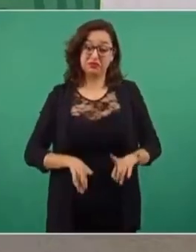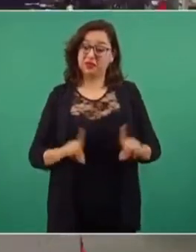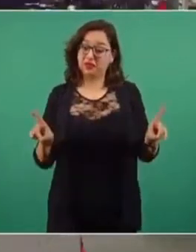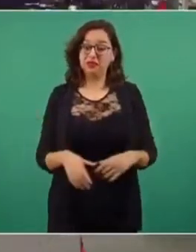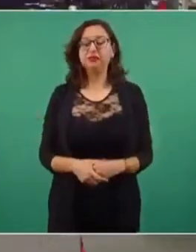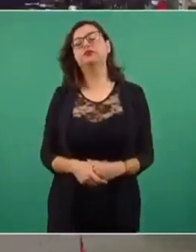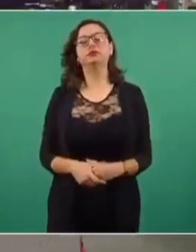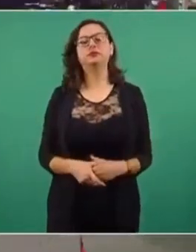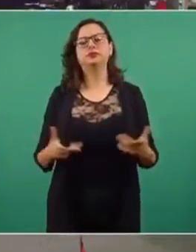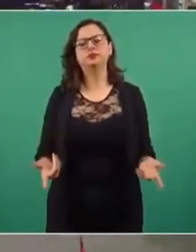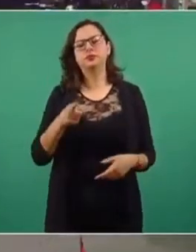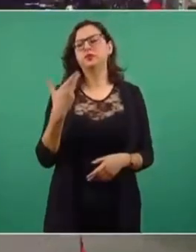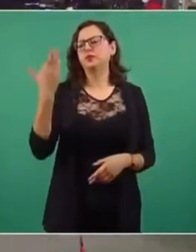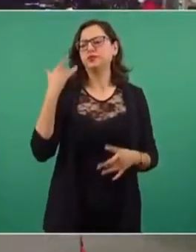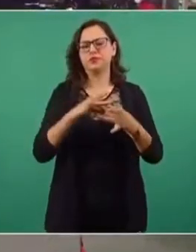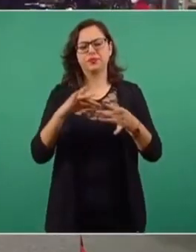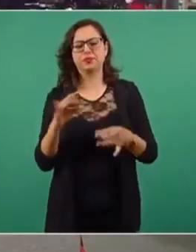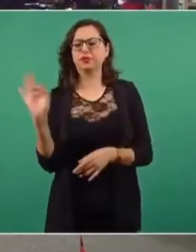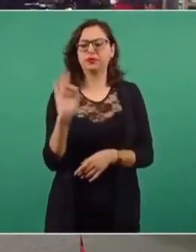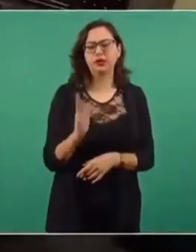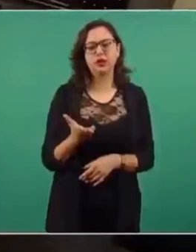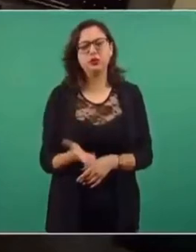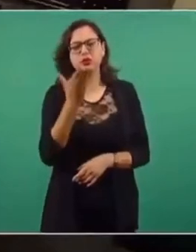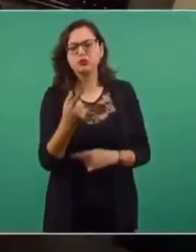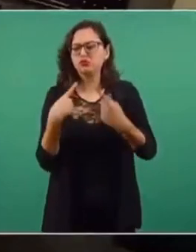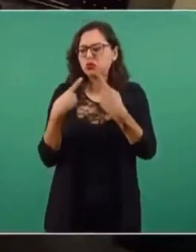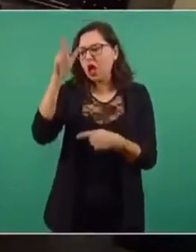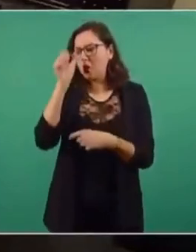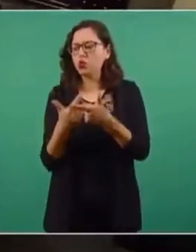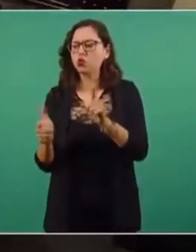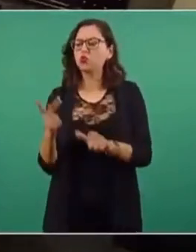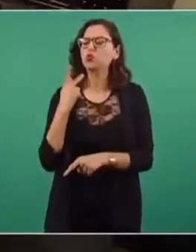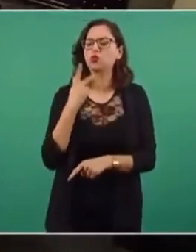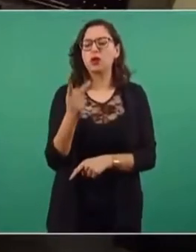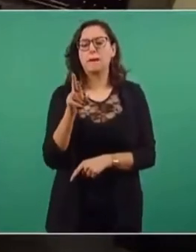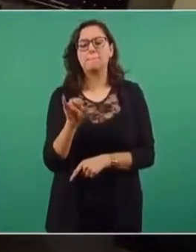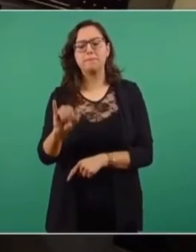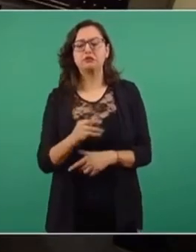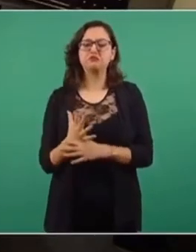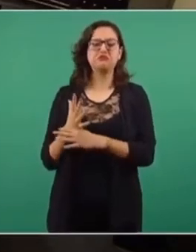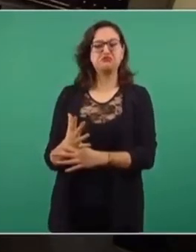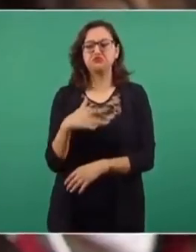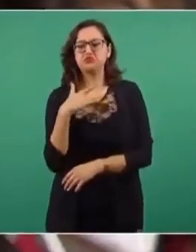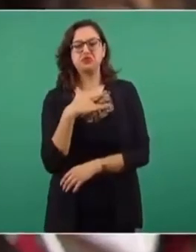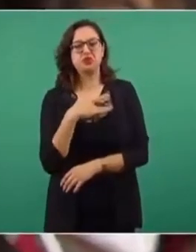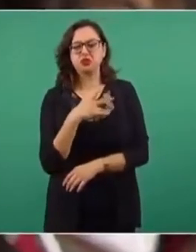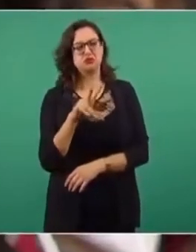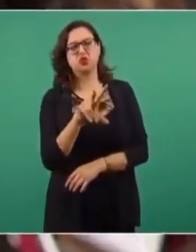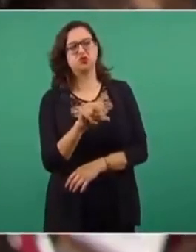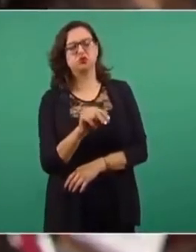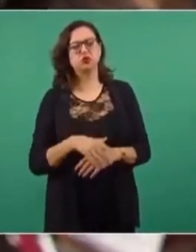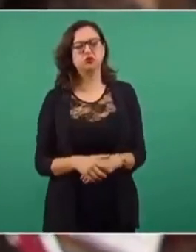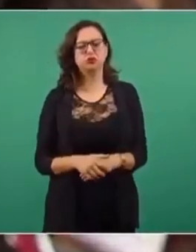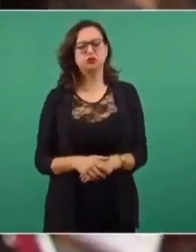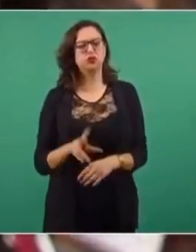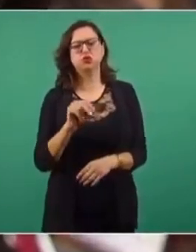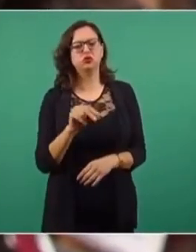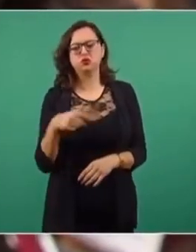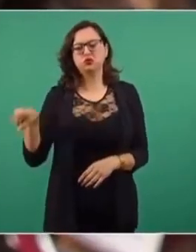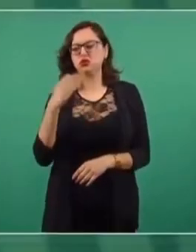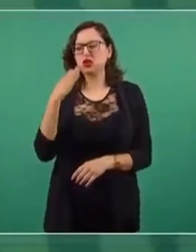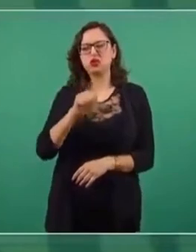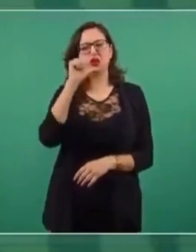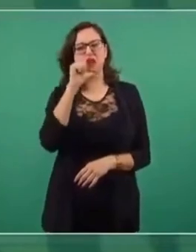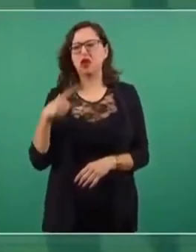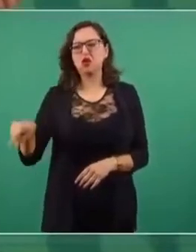días pasados que para obtener esta mayoría calificada perfilaría hacer acuerdos con el PRI. El líder del PRI responde que no será este partido el que rompa el bloque opositor. No, hay ningún problema.